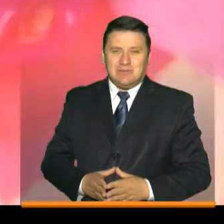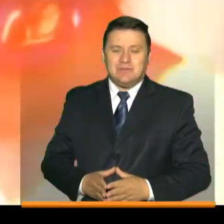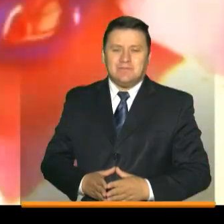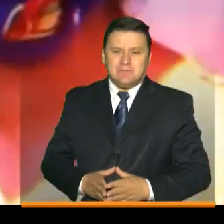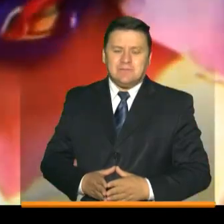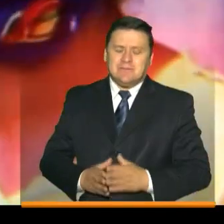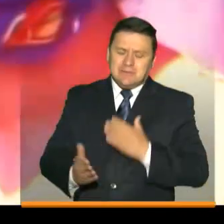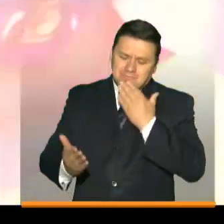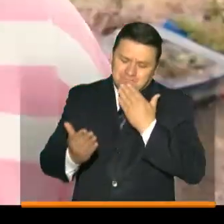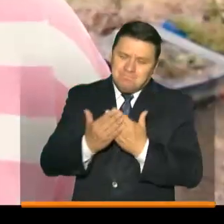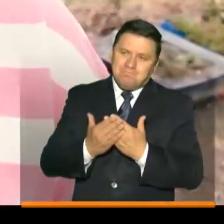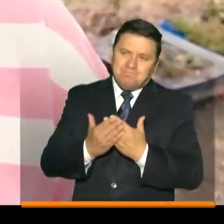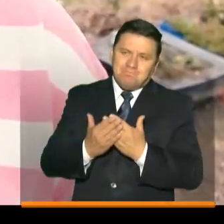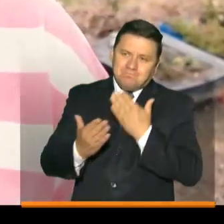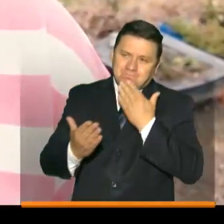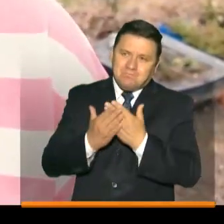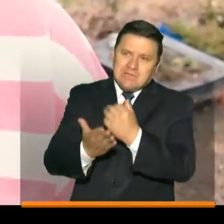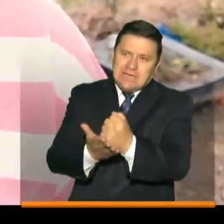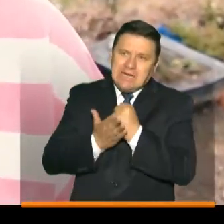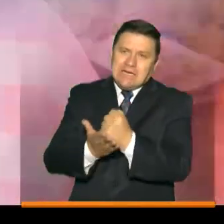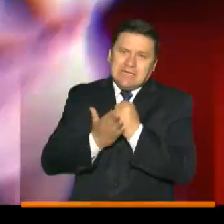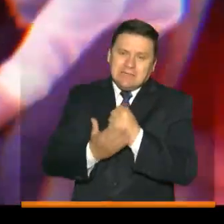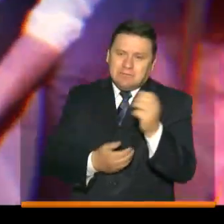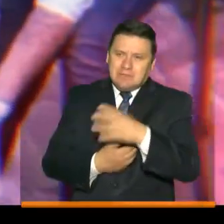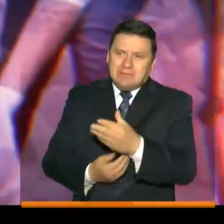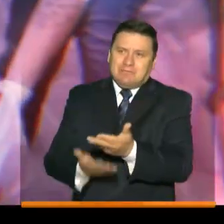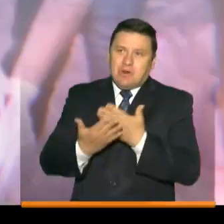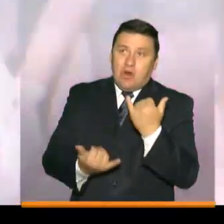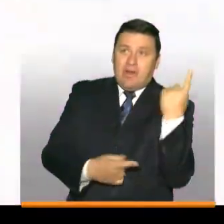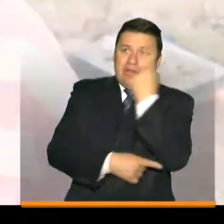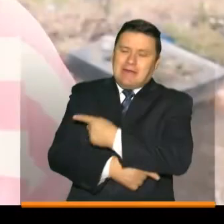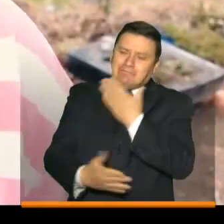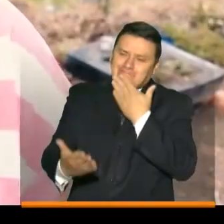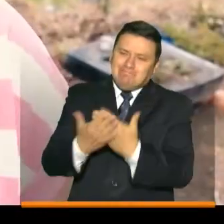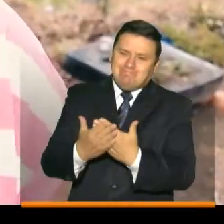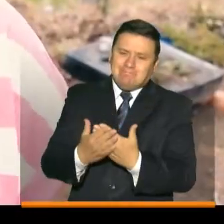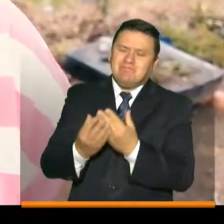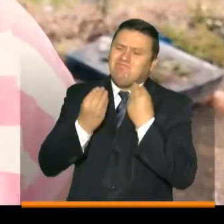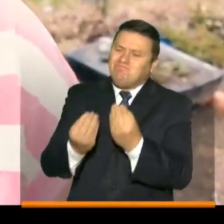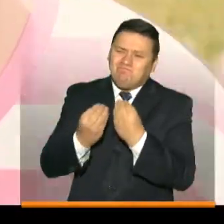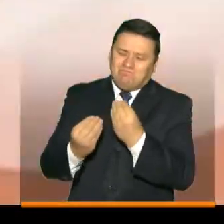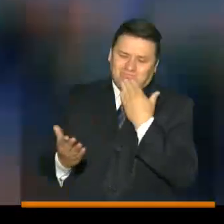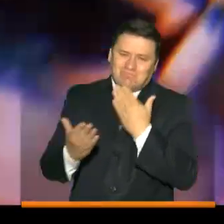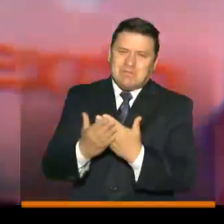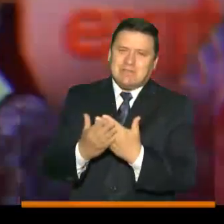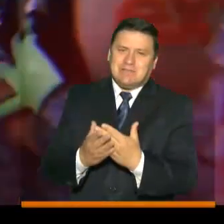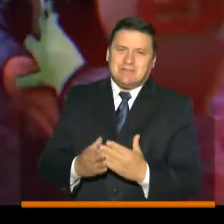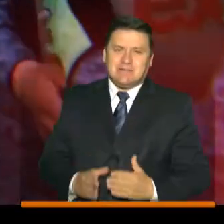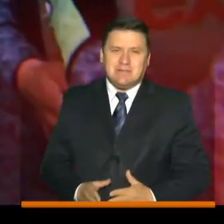Les doy gracias por las ayudas que nos han dado en el día de hoy. Muchísimas gracias.